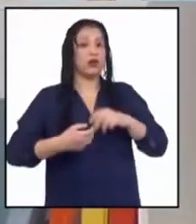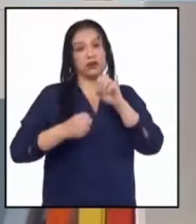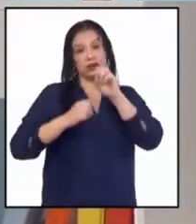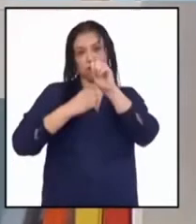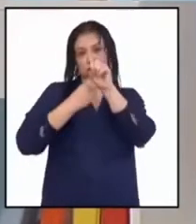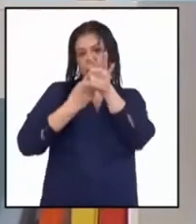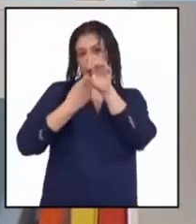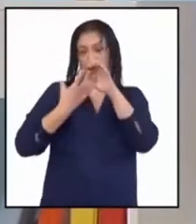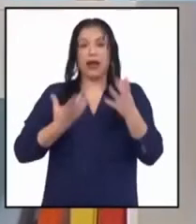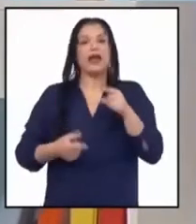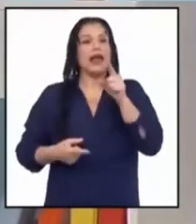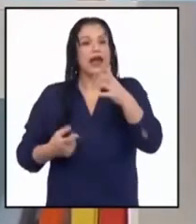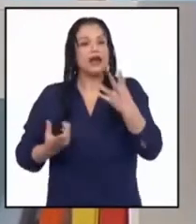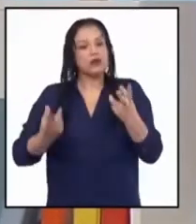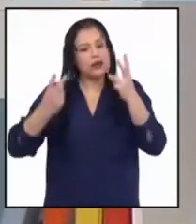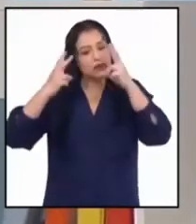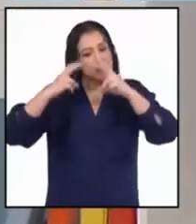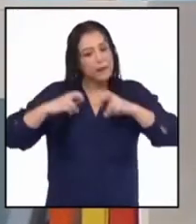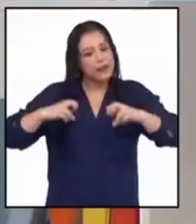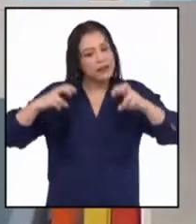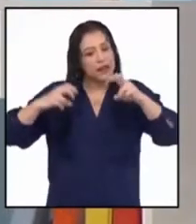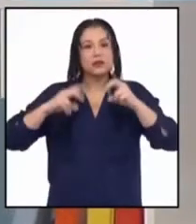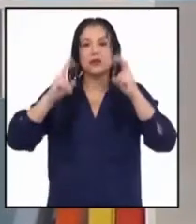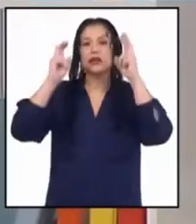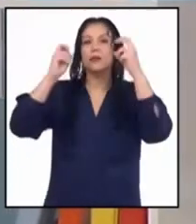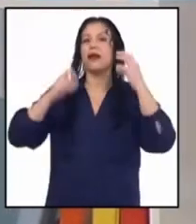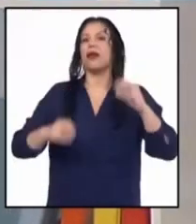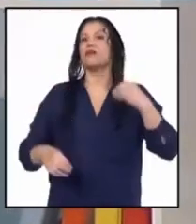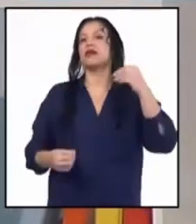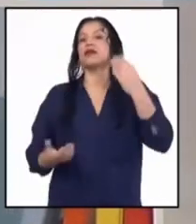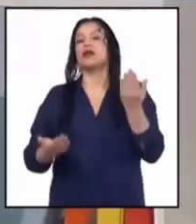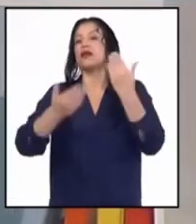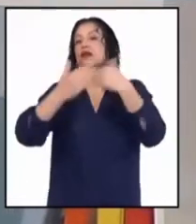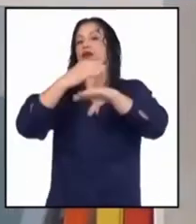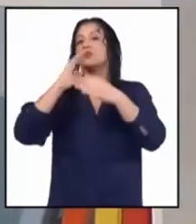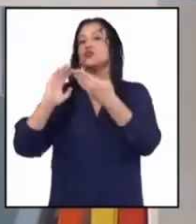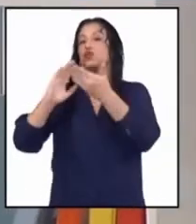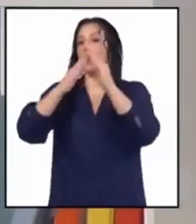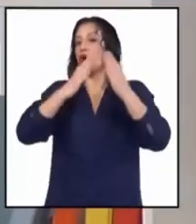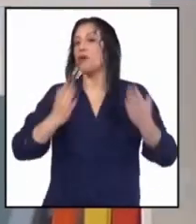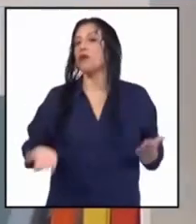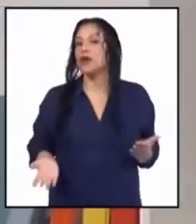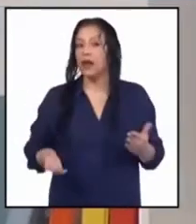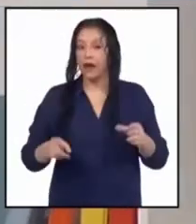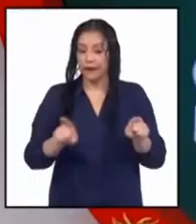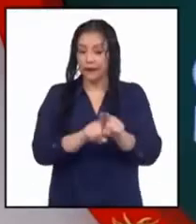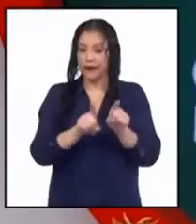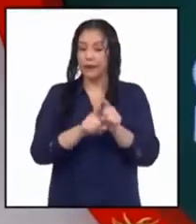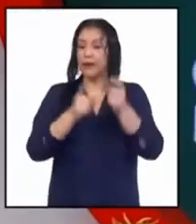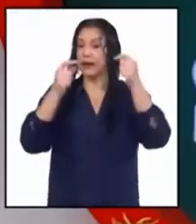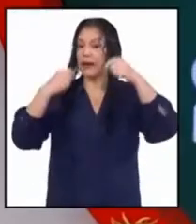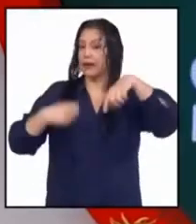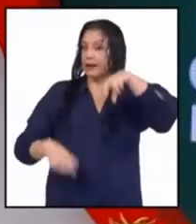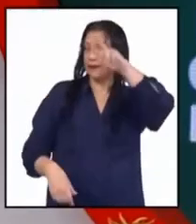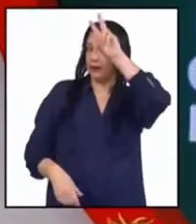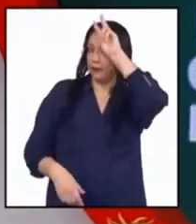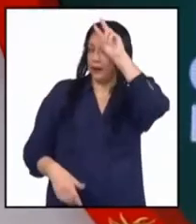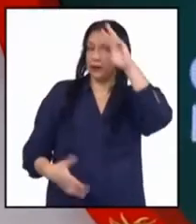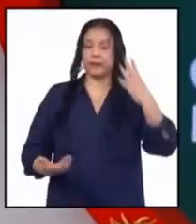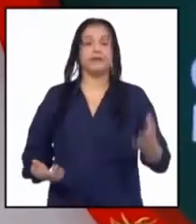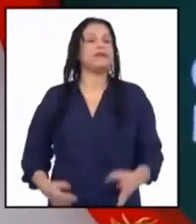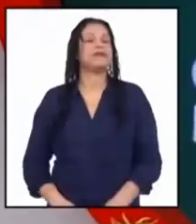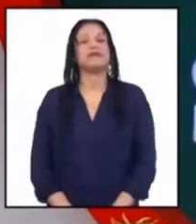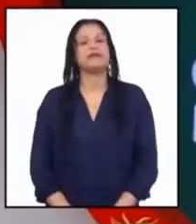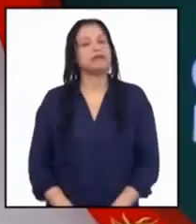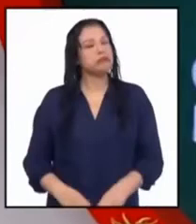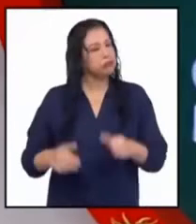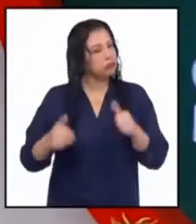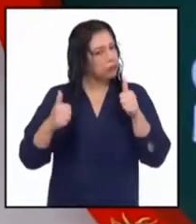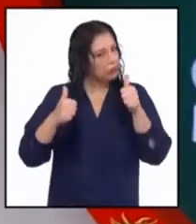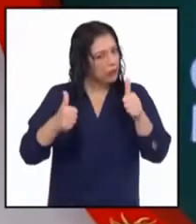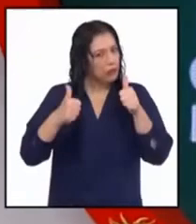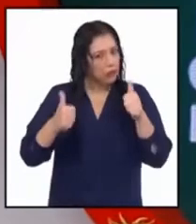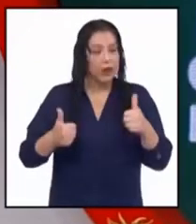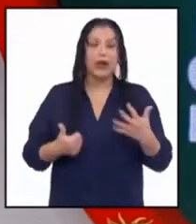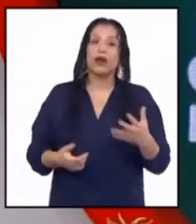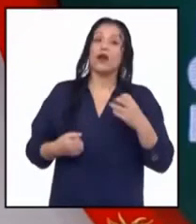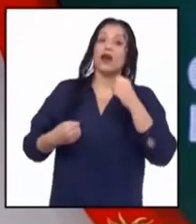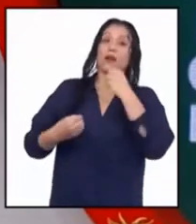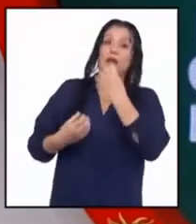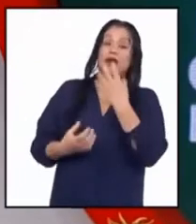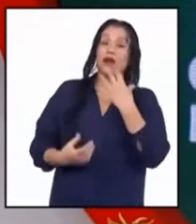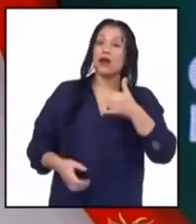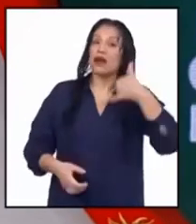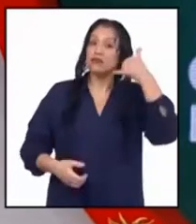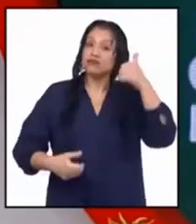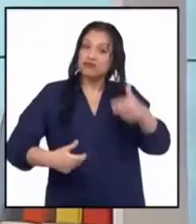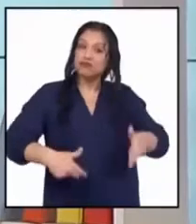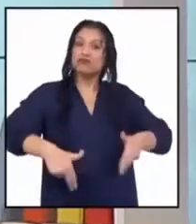sobre los adolescentes en su comunidad y en el país. ¡Qué bueno, Stephanie! Menos mal que las videollamadas